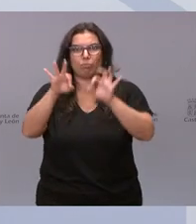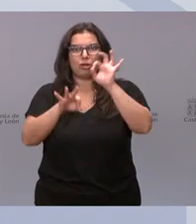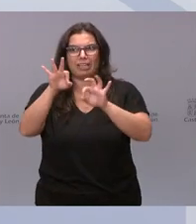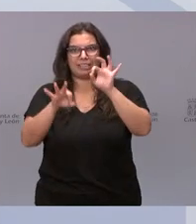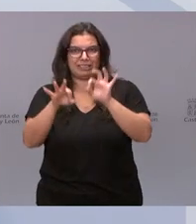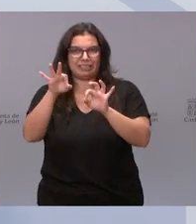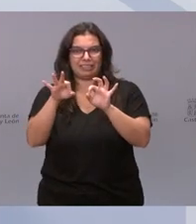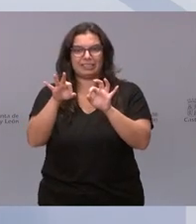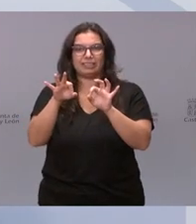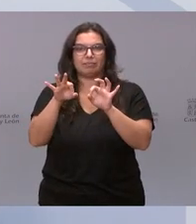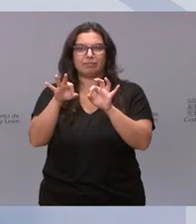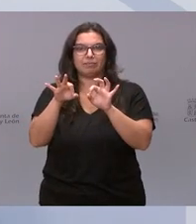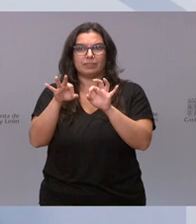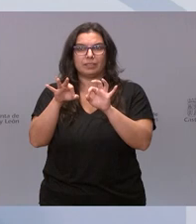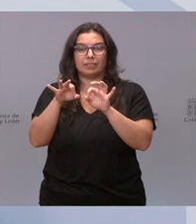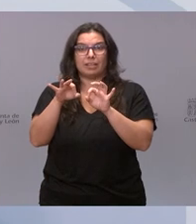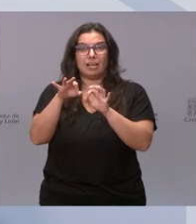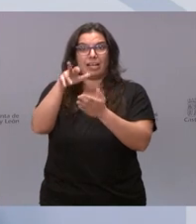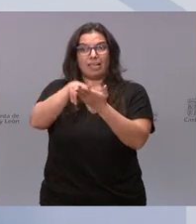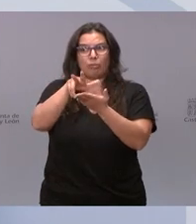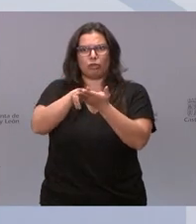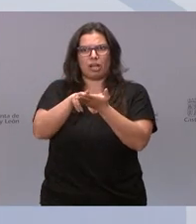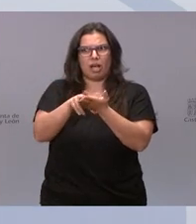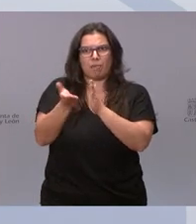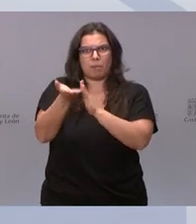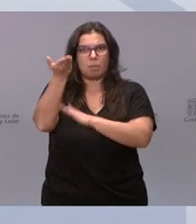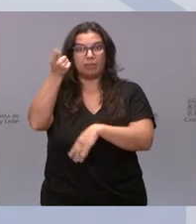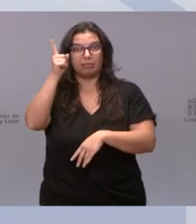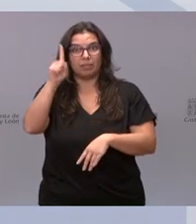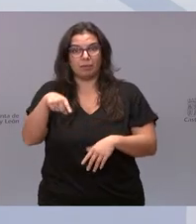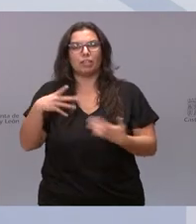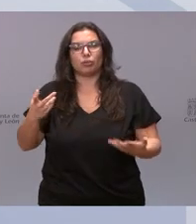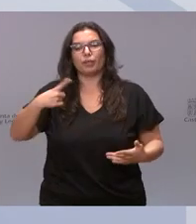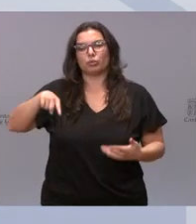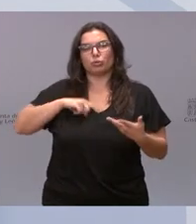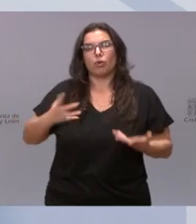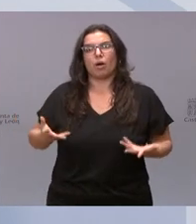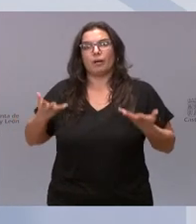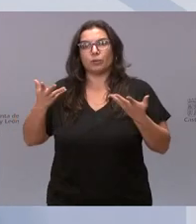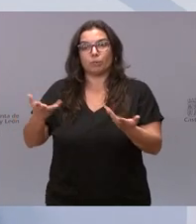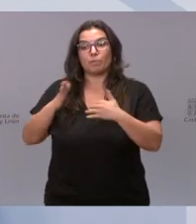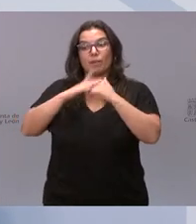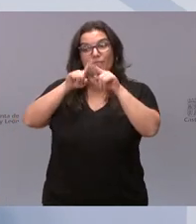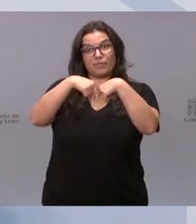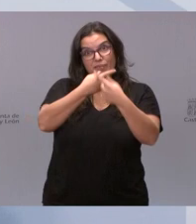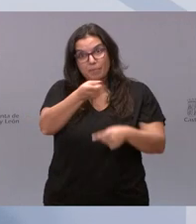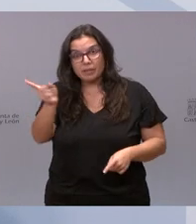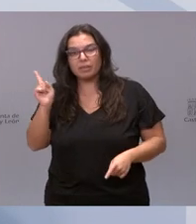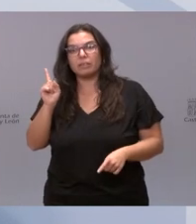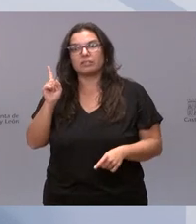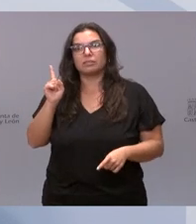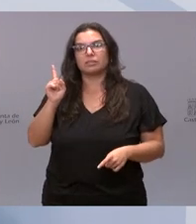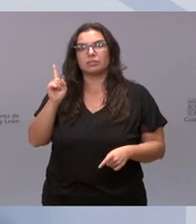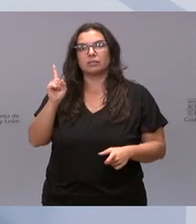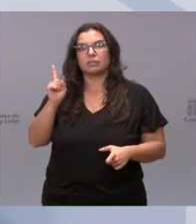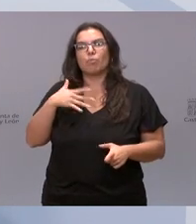que ha encarecido los préstamos hipotecarios, lo que vamos a hacer es dar ayudas para que las familias tengan